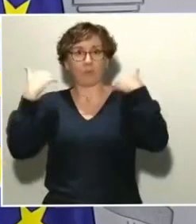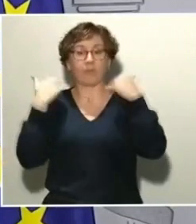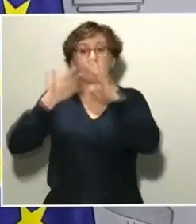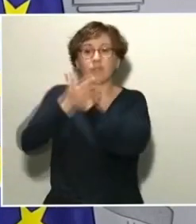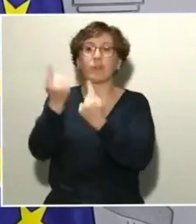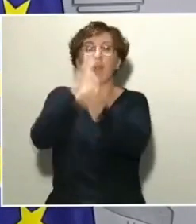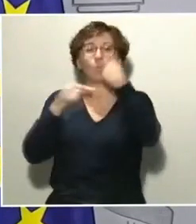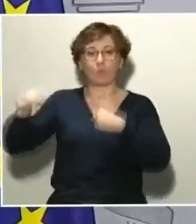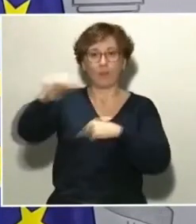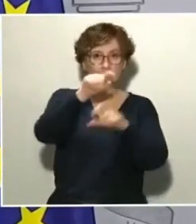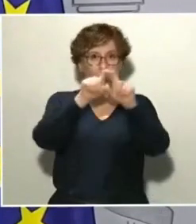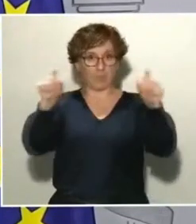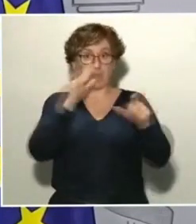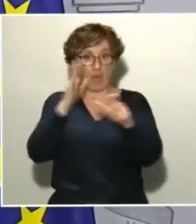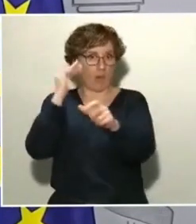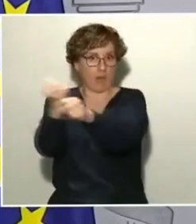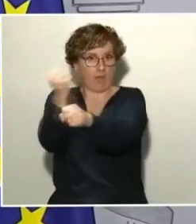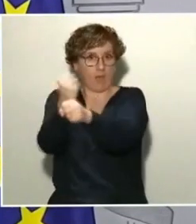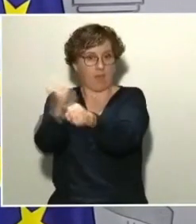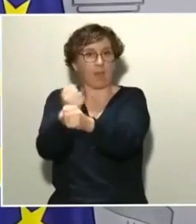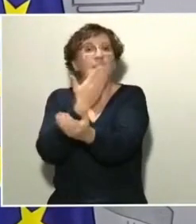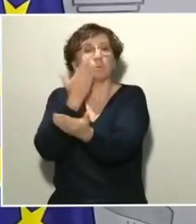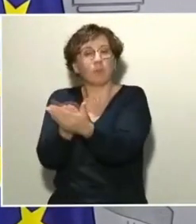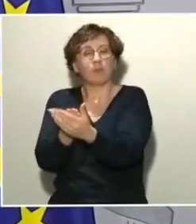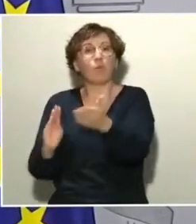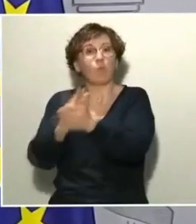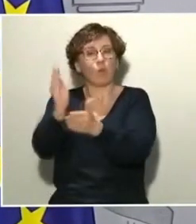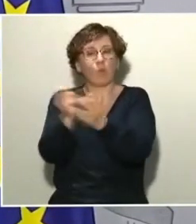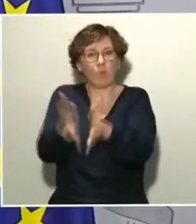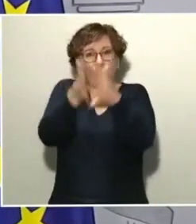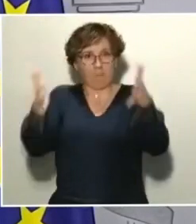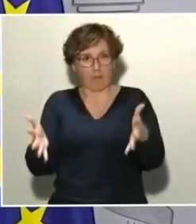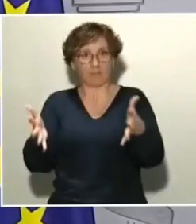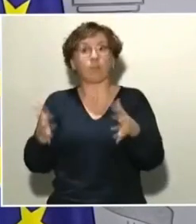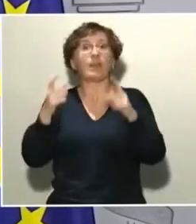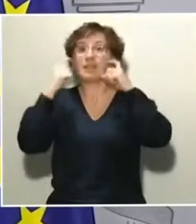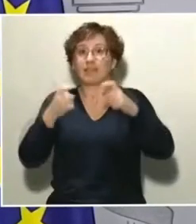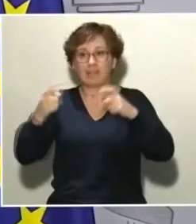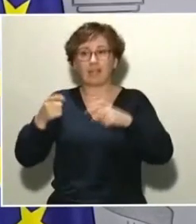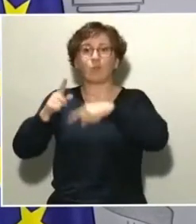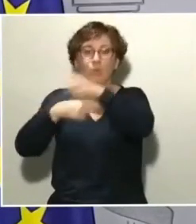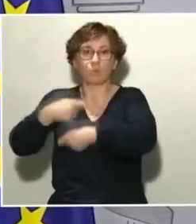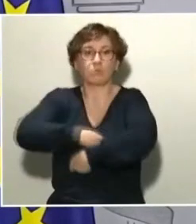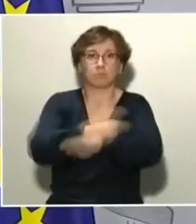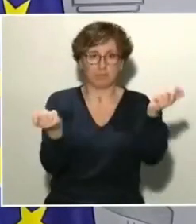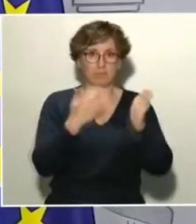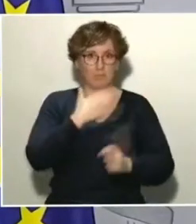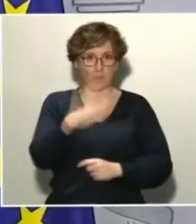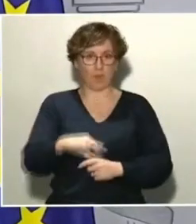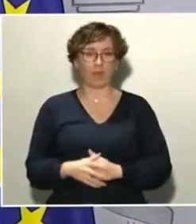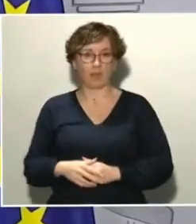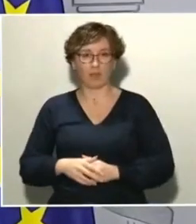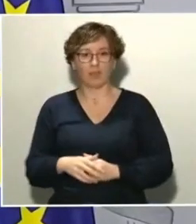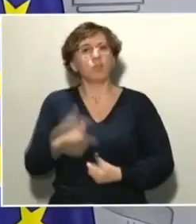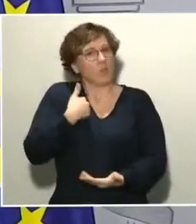que aumenten su capacidad de producción y estamos también intentando adquirir estos productos en el mercado. Por tanto, yo les puedo garantizar que estamos